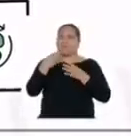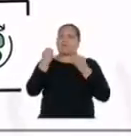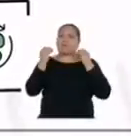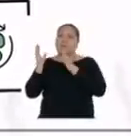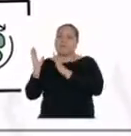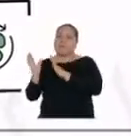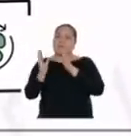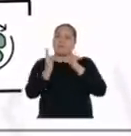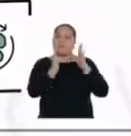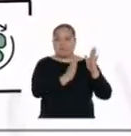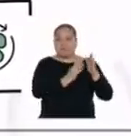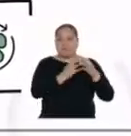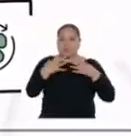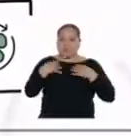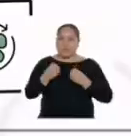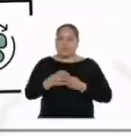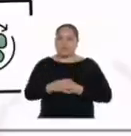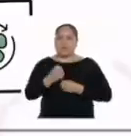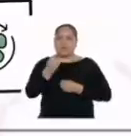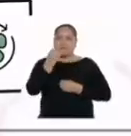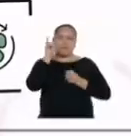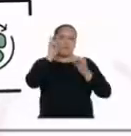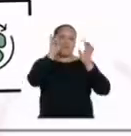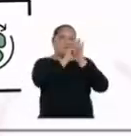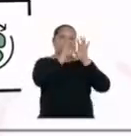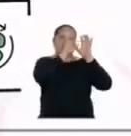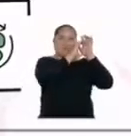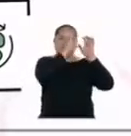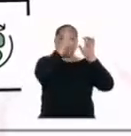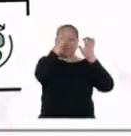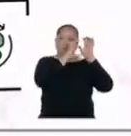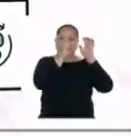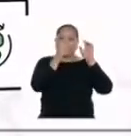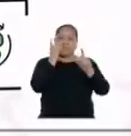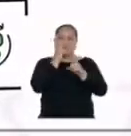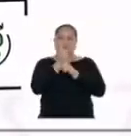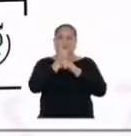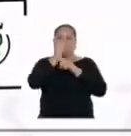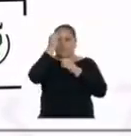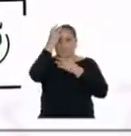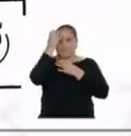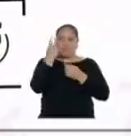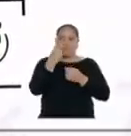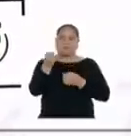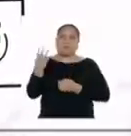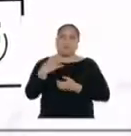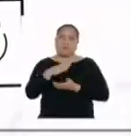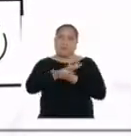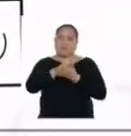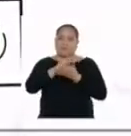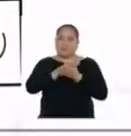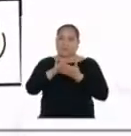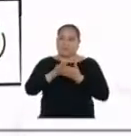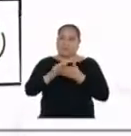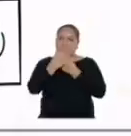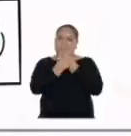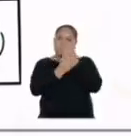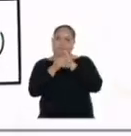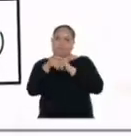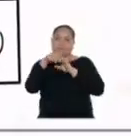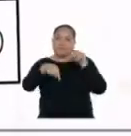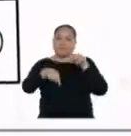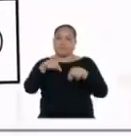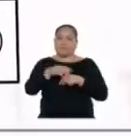de seguridad sanitaria. En unas cuantas imágenes, con la correcta información nos dicen que debemos desinfectar bien manos y pies,